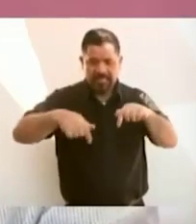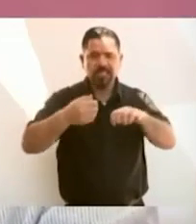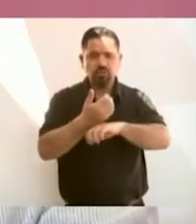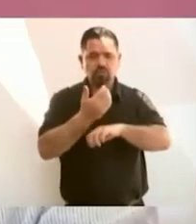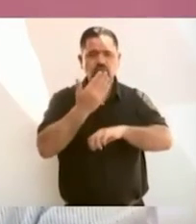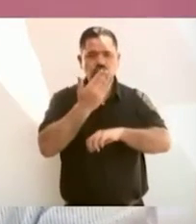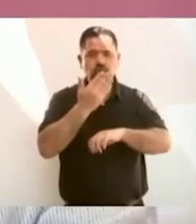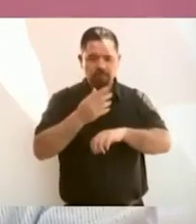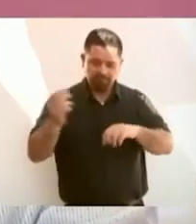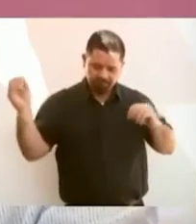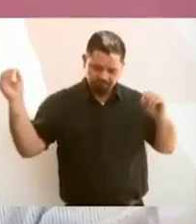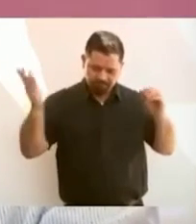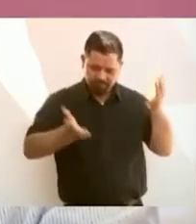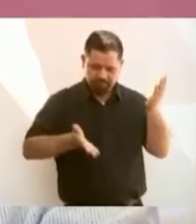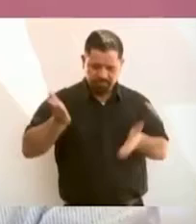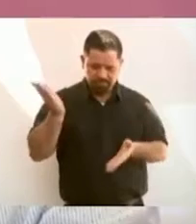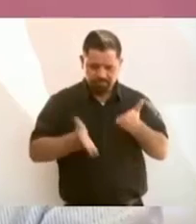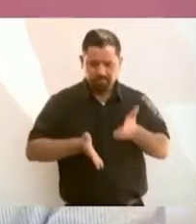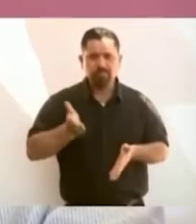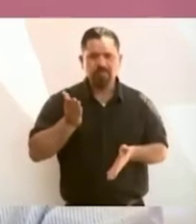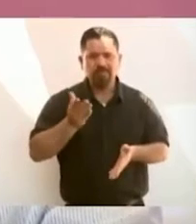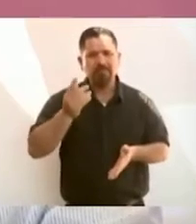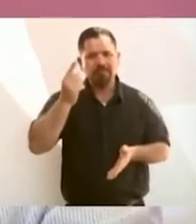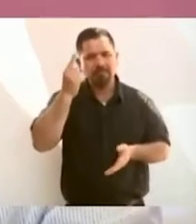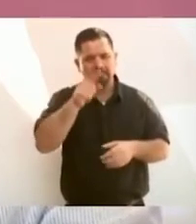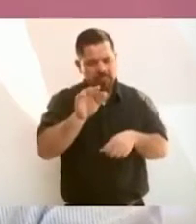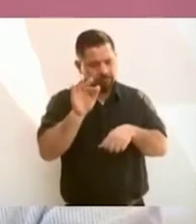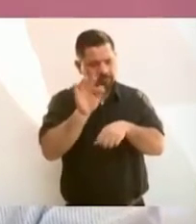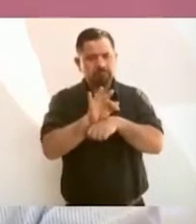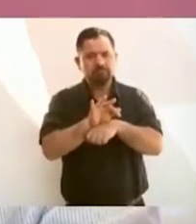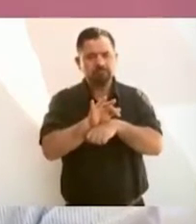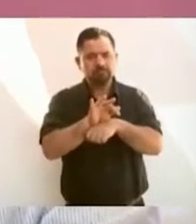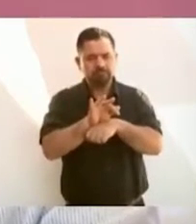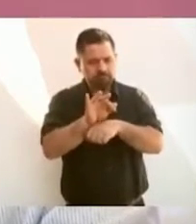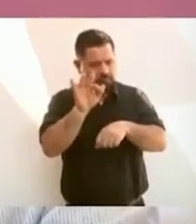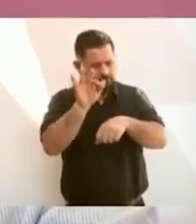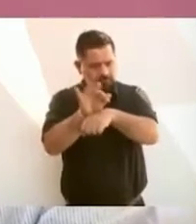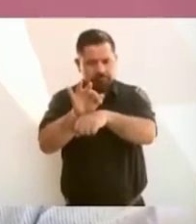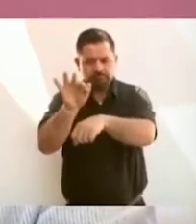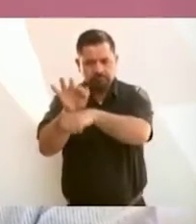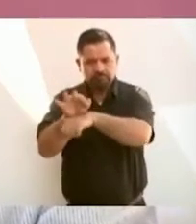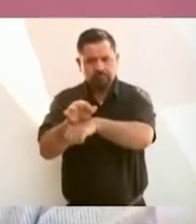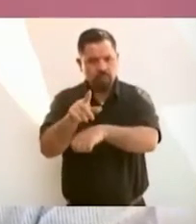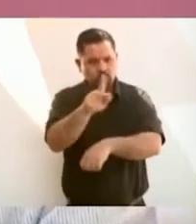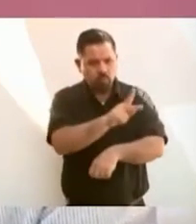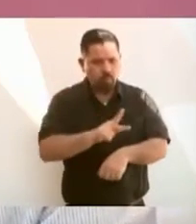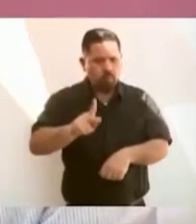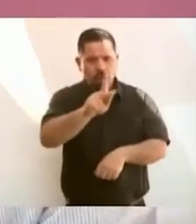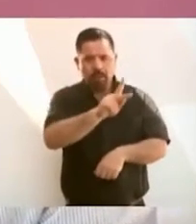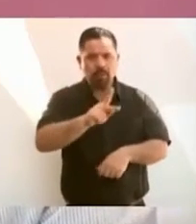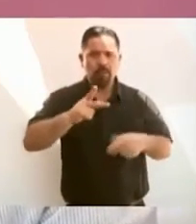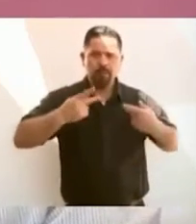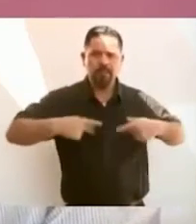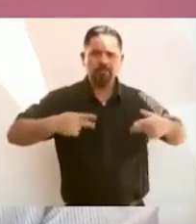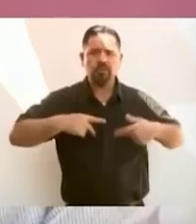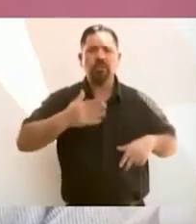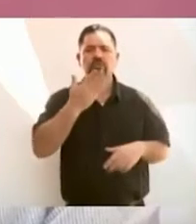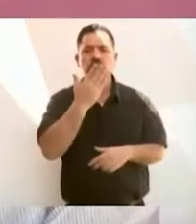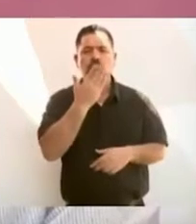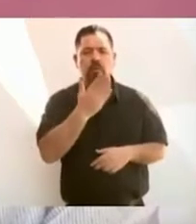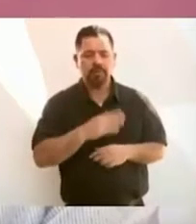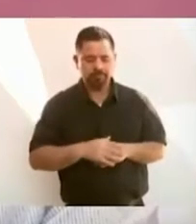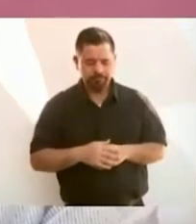y vamos a seguir protegiendo al pueblo de Sonora.